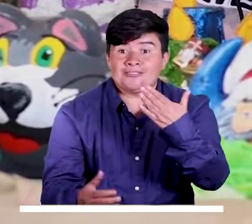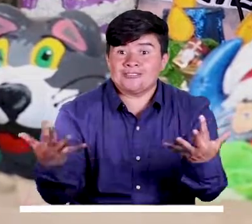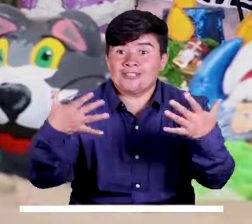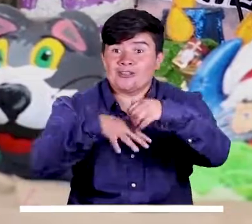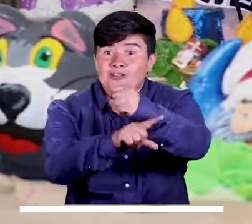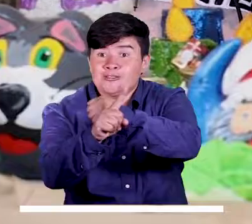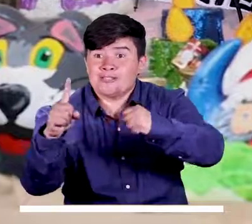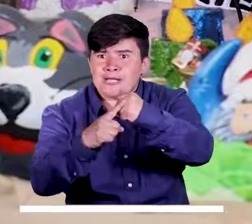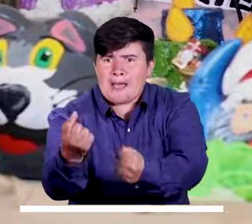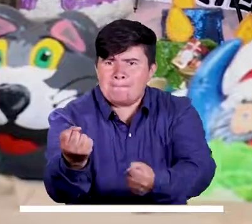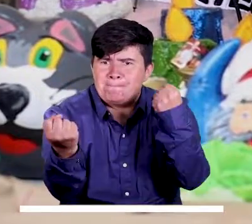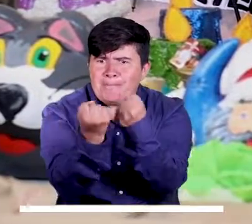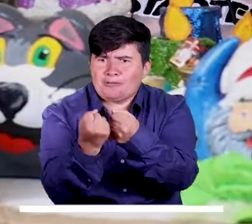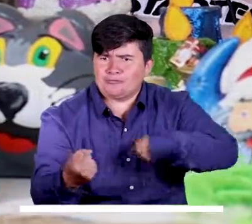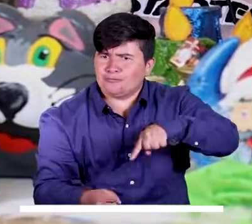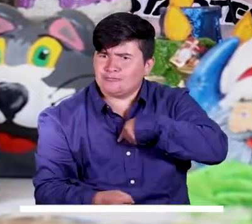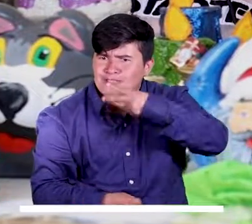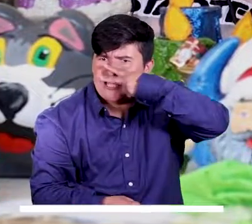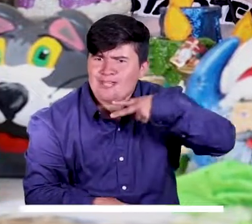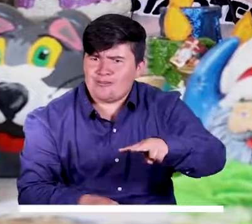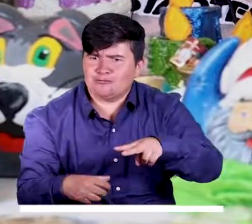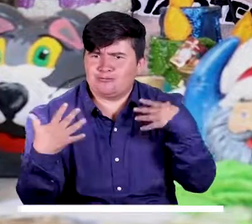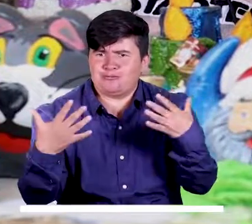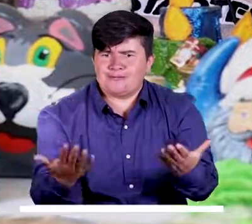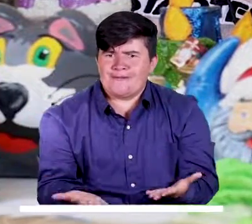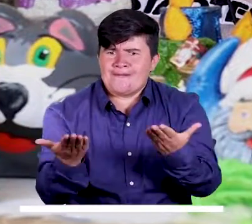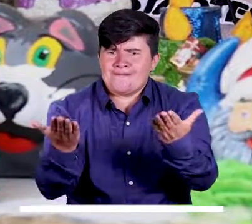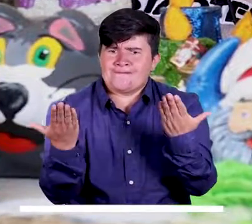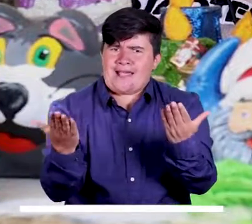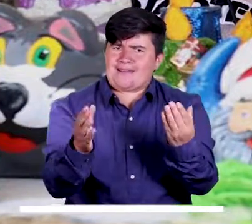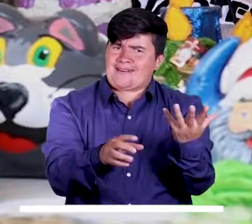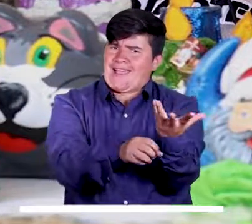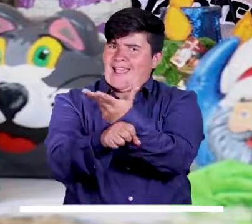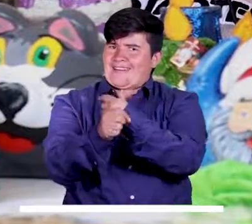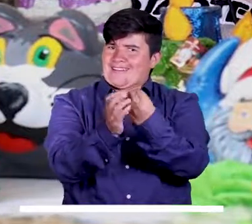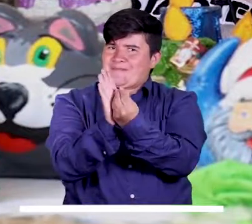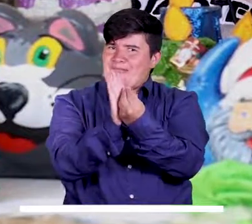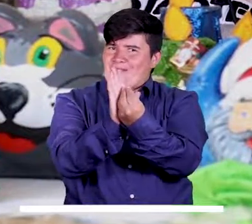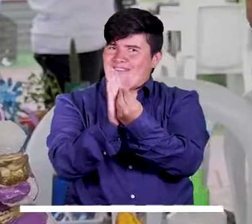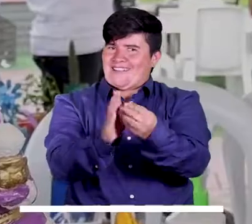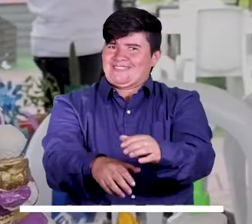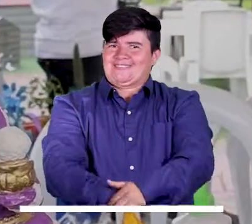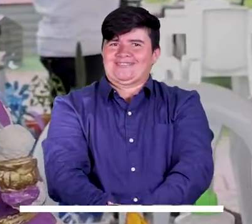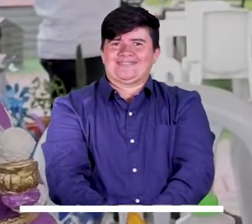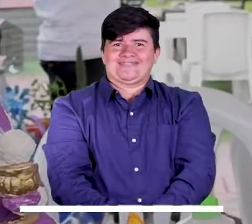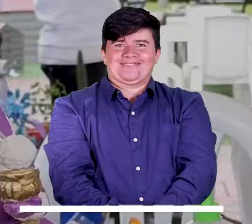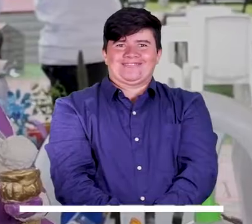Gracias a Integración Social por apoyar a mis hijos, a que muestren sus manualidades.